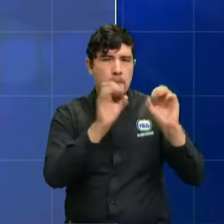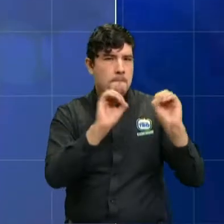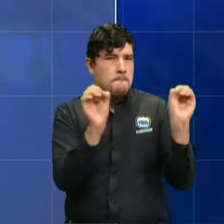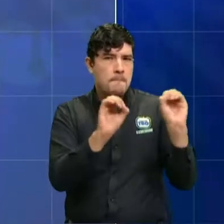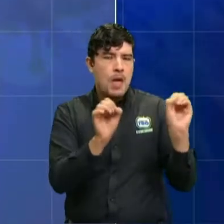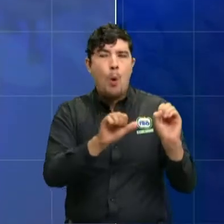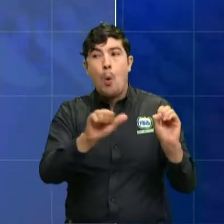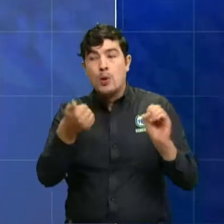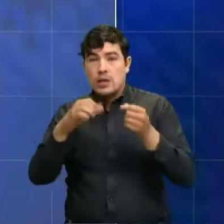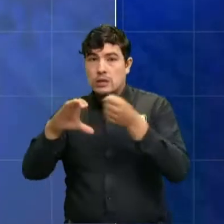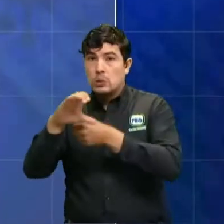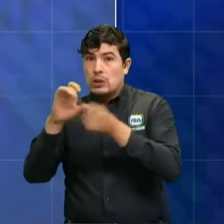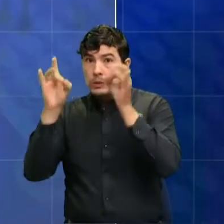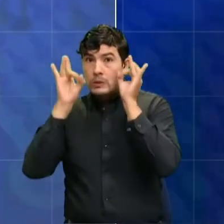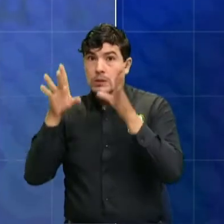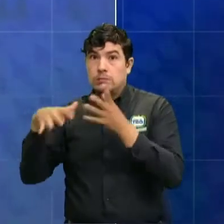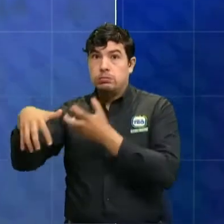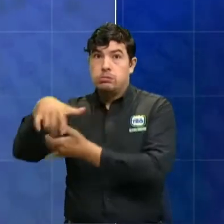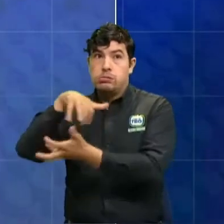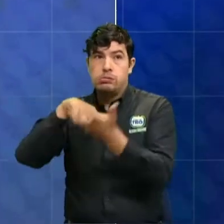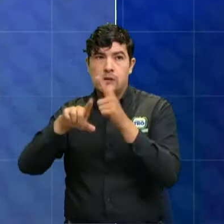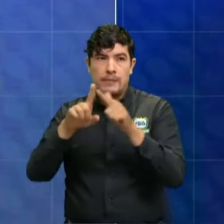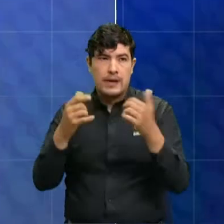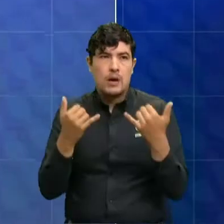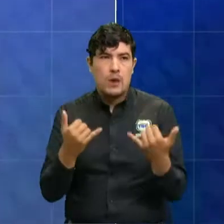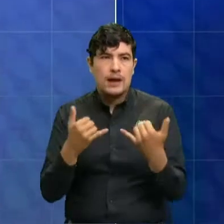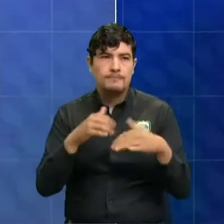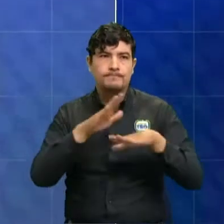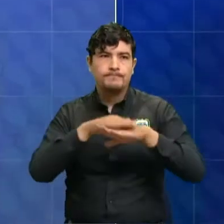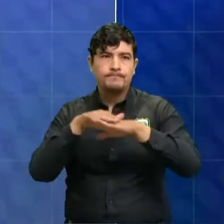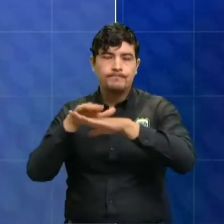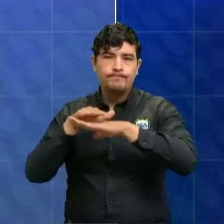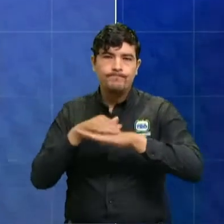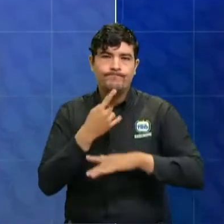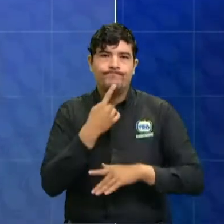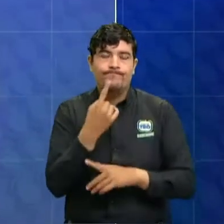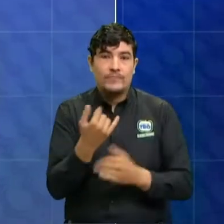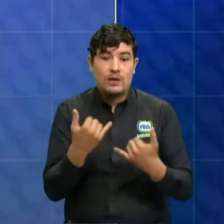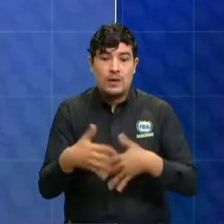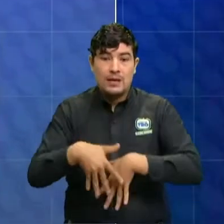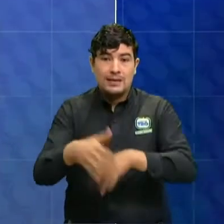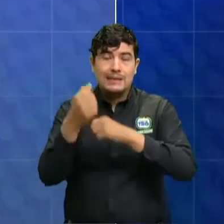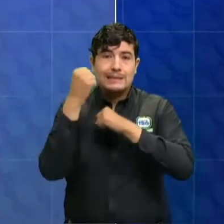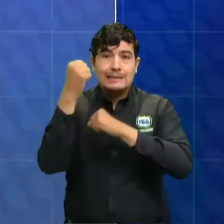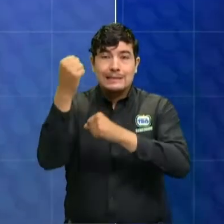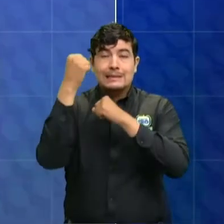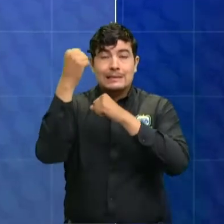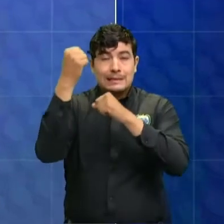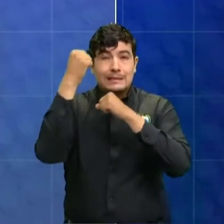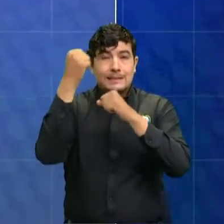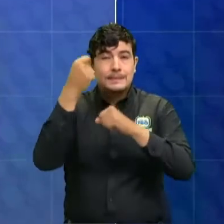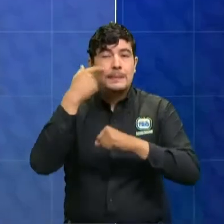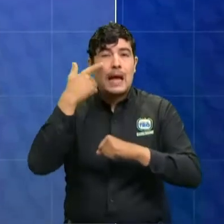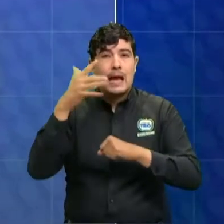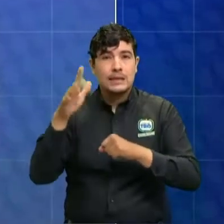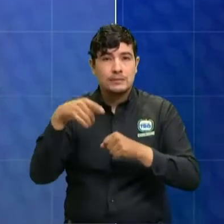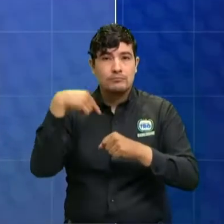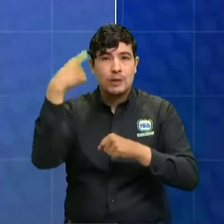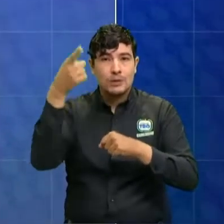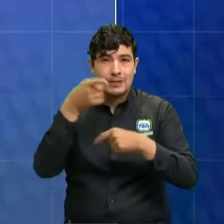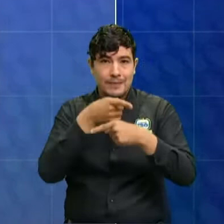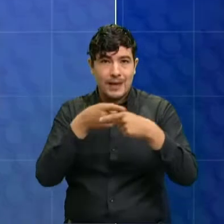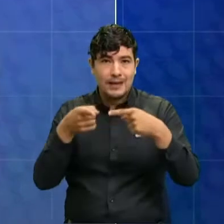consideramos que de todas maneras en estas marchas se favorece de todas maneras el aumento de partículas